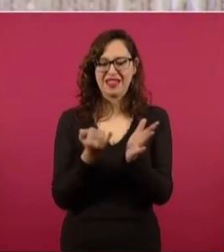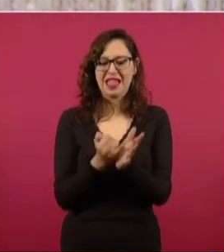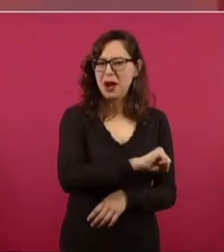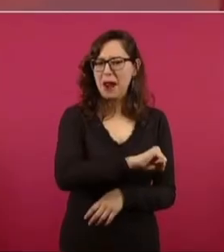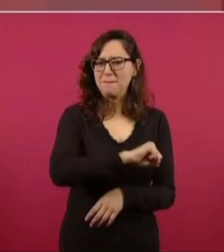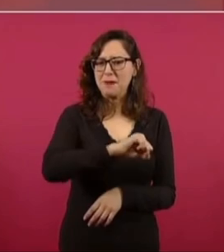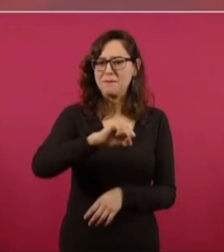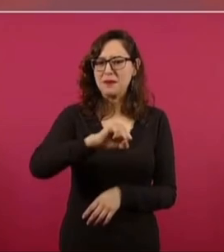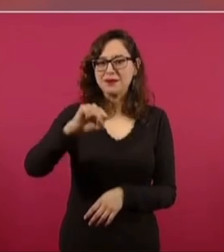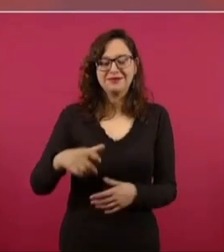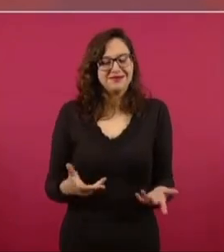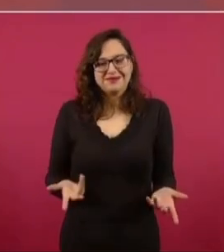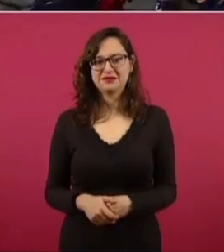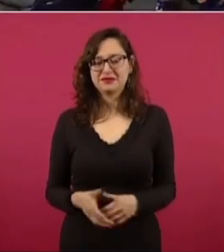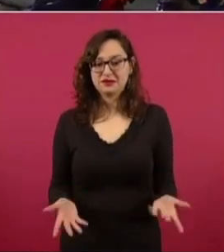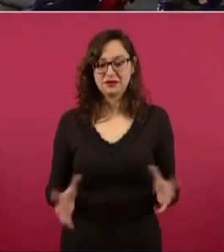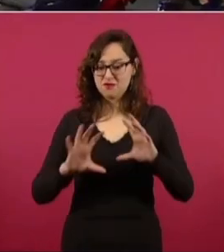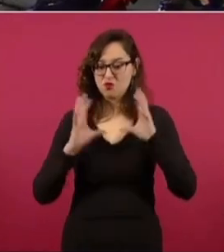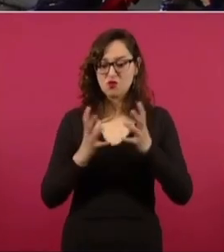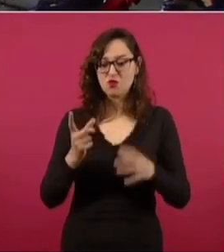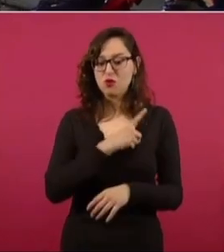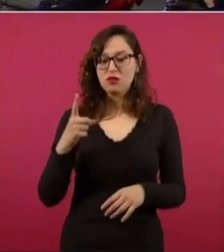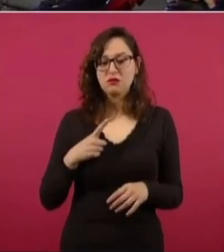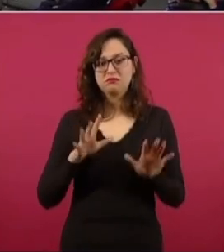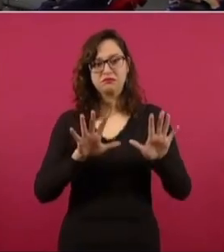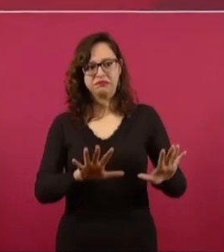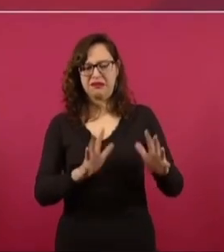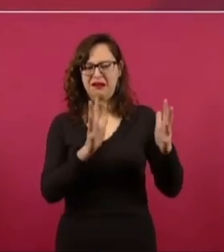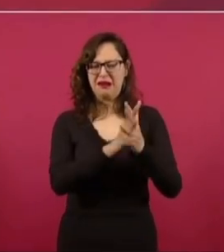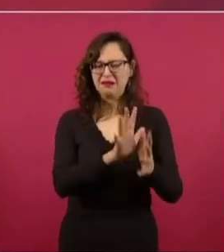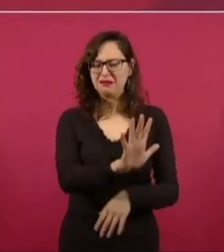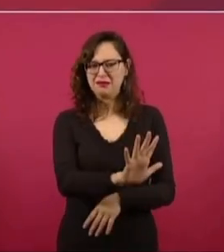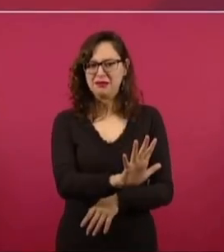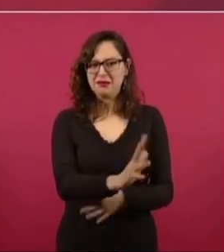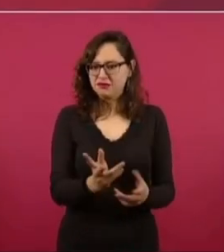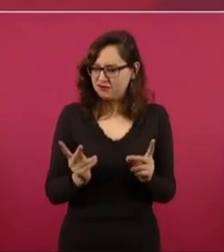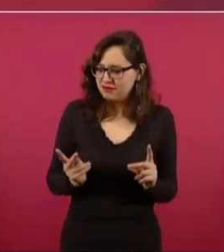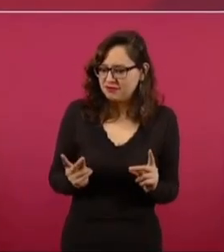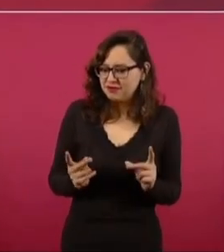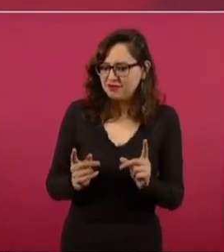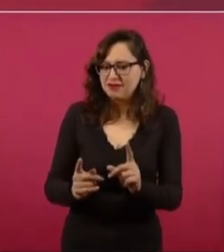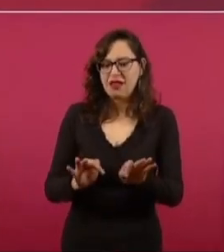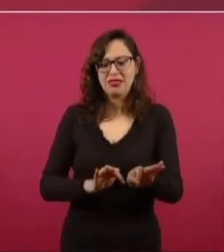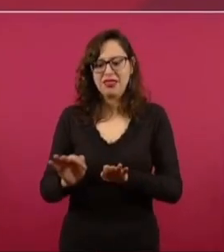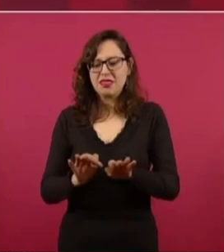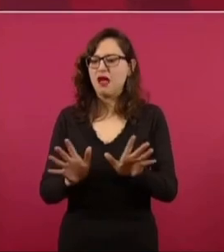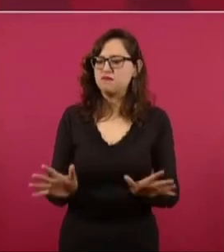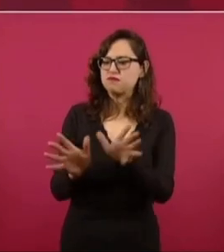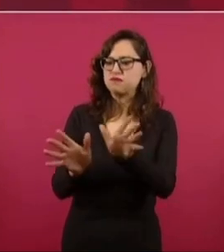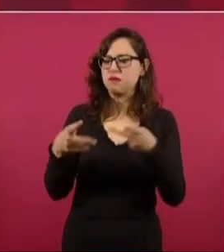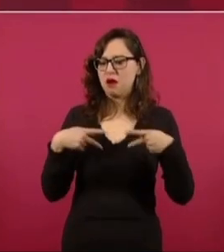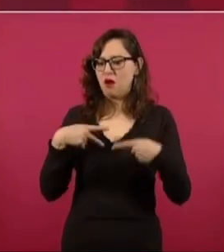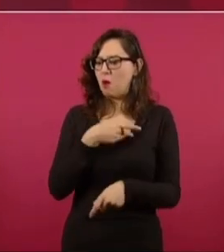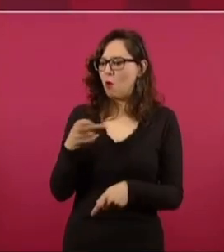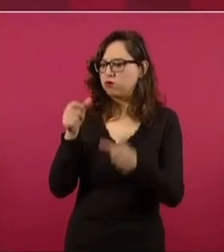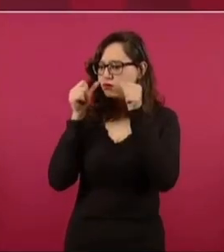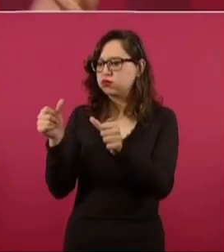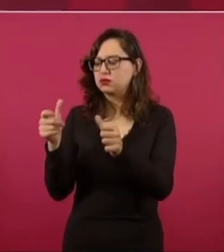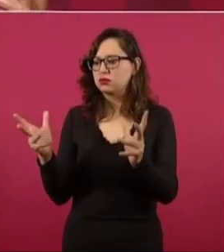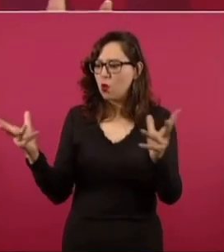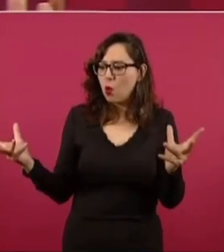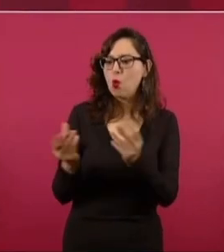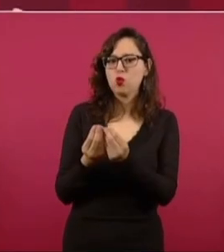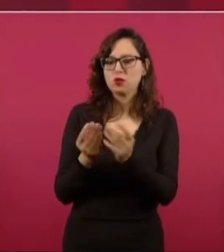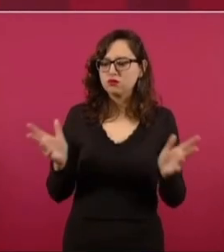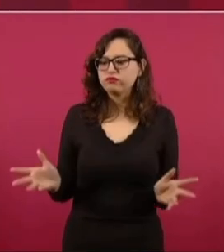inflación mundial. ¿Qué tenemos que hacer? Impulsar las actividades productivas, crear empleos, atender a los pobres y